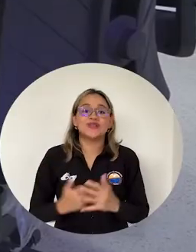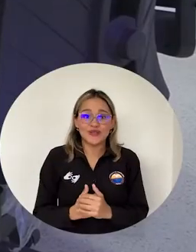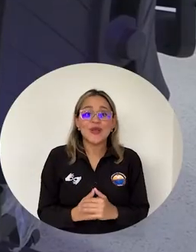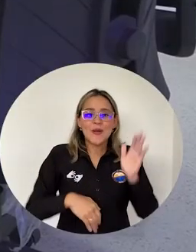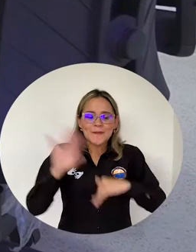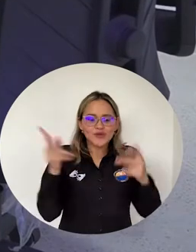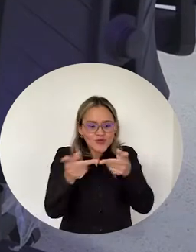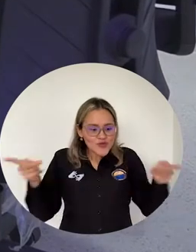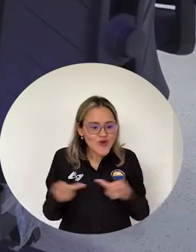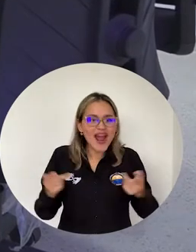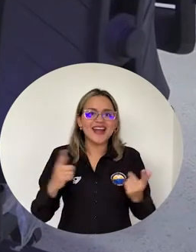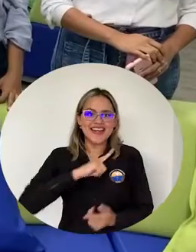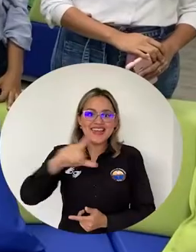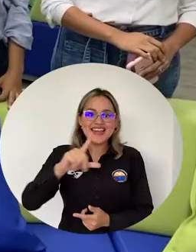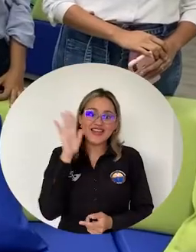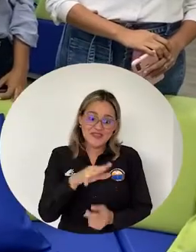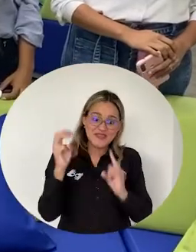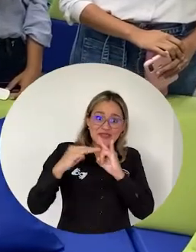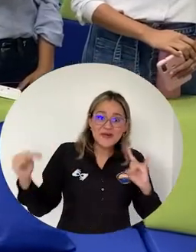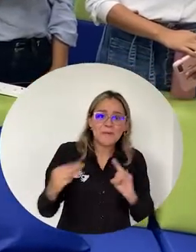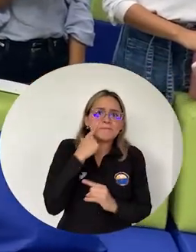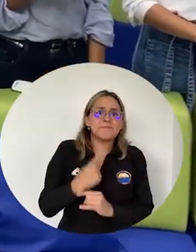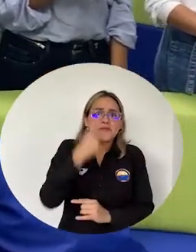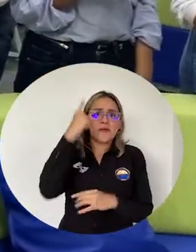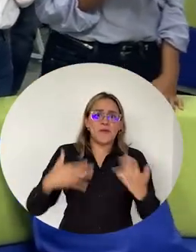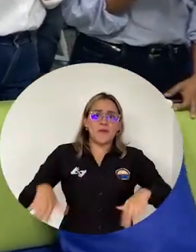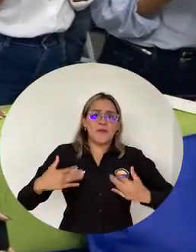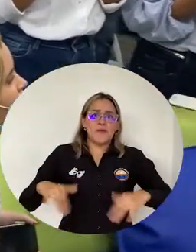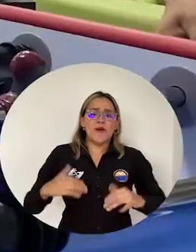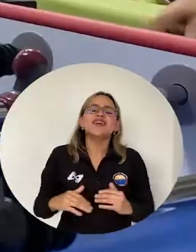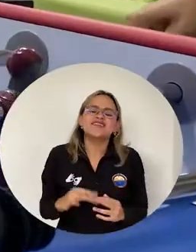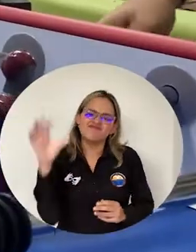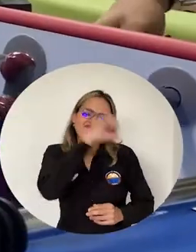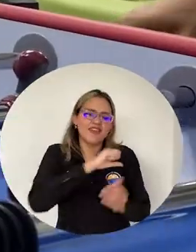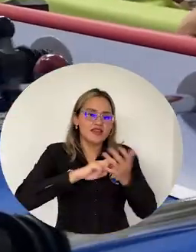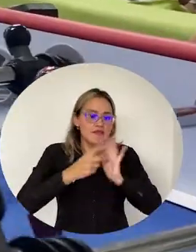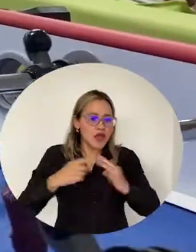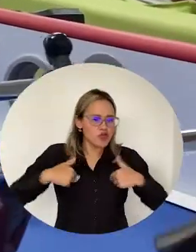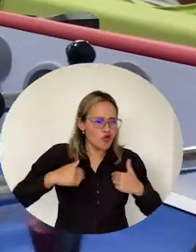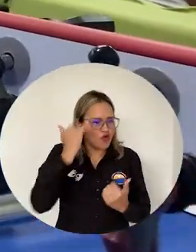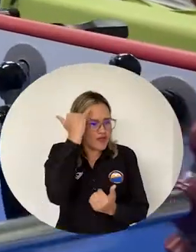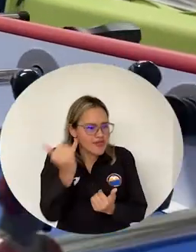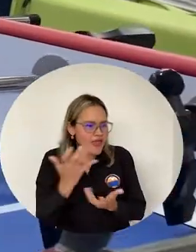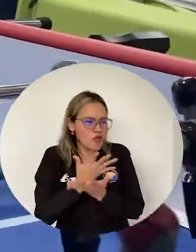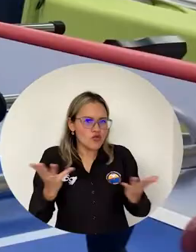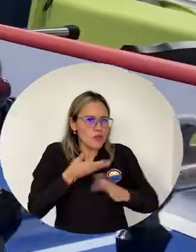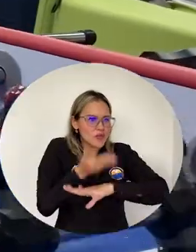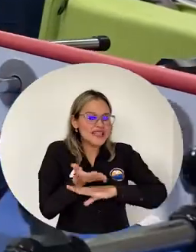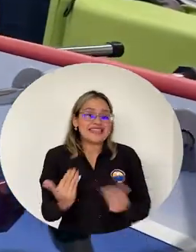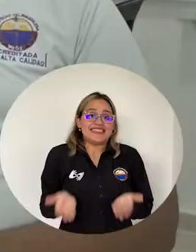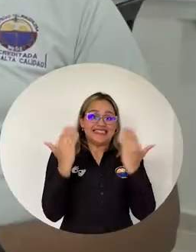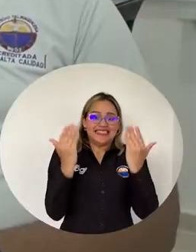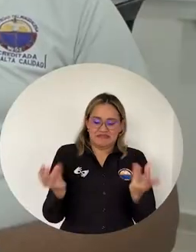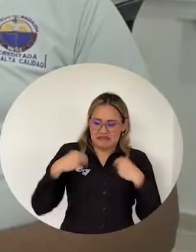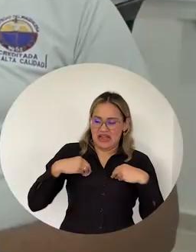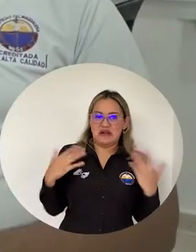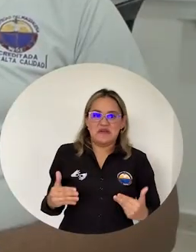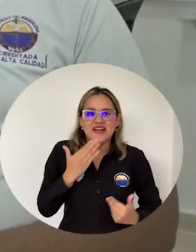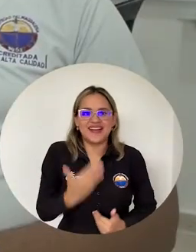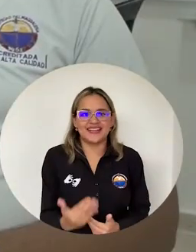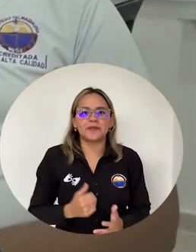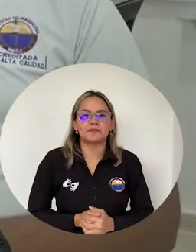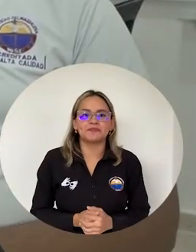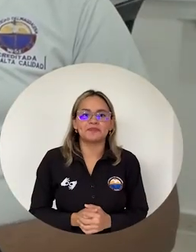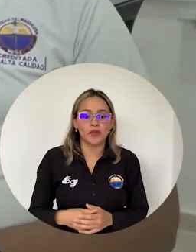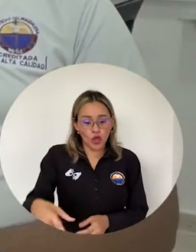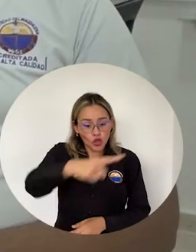Estudiantil Espacio dispuesto por primera vez en la Alma Mater Como respaldo a la proyección de estas organizaciones Nosotros ahora